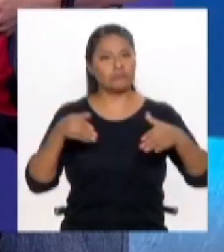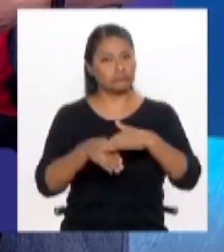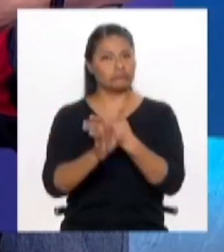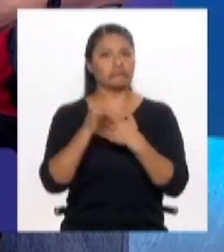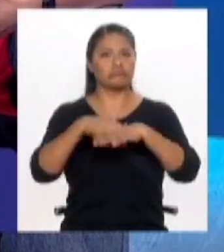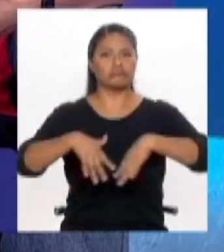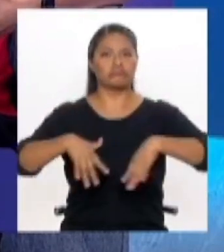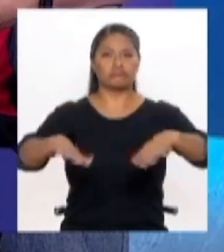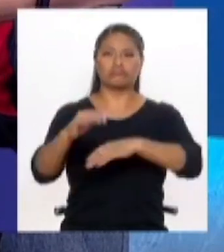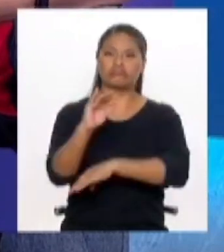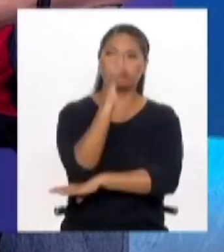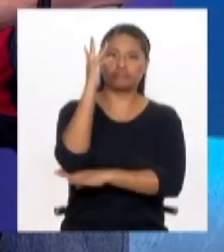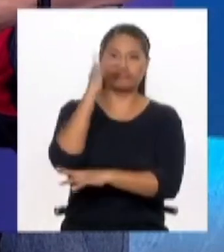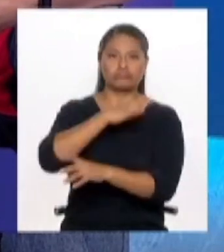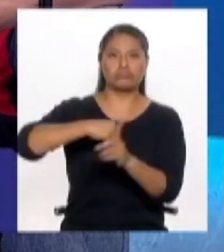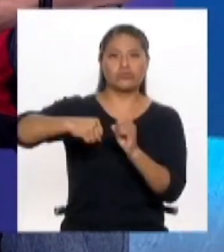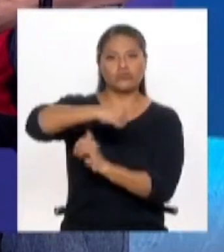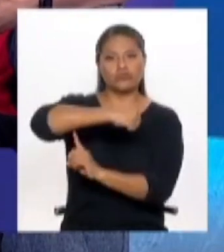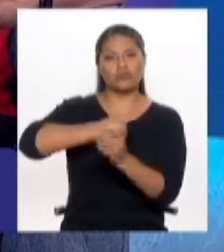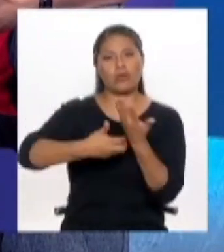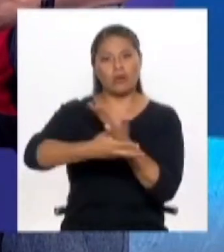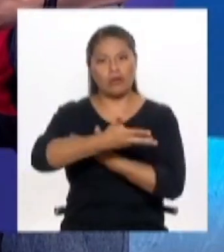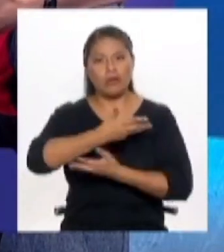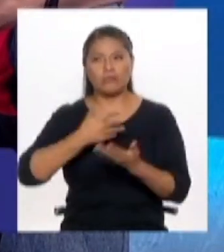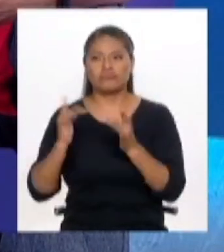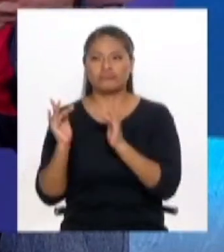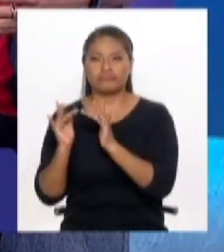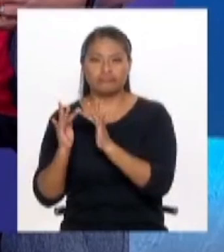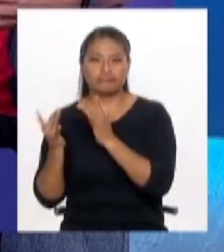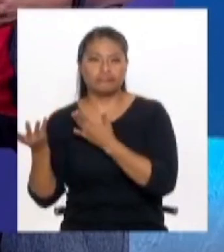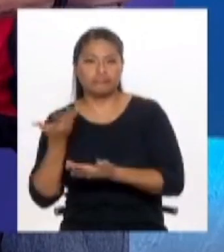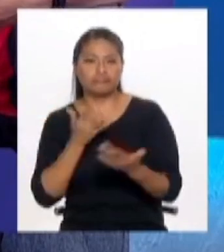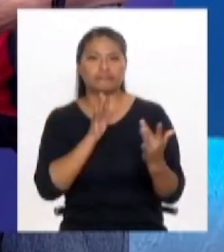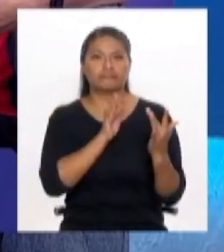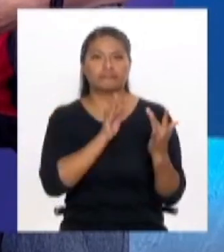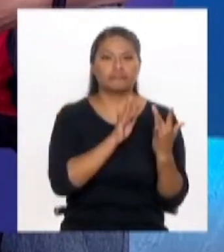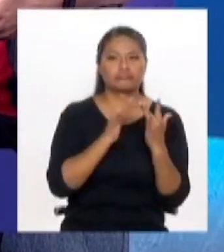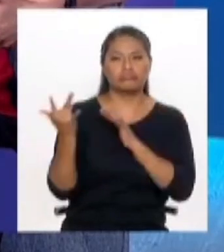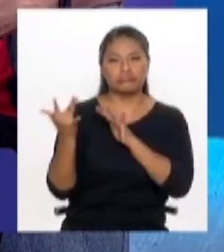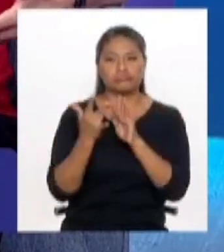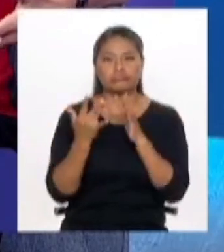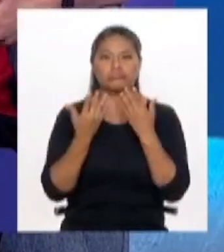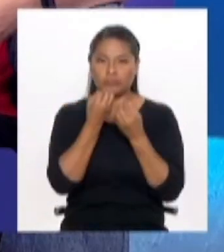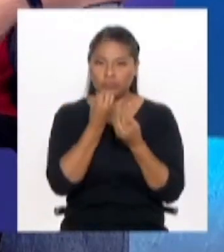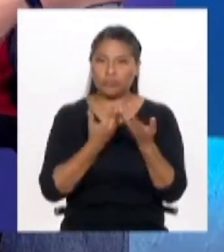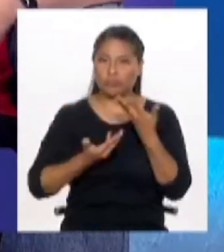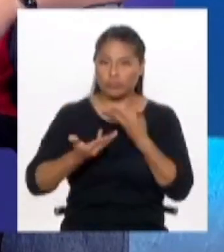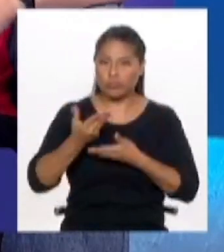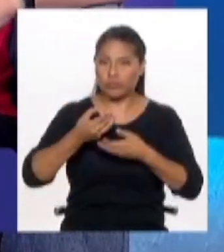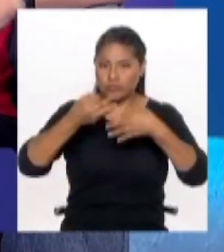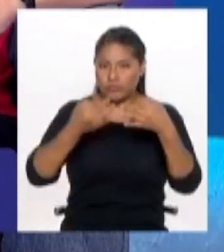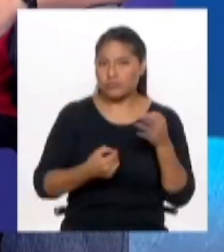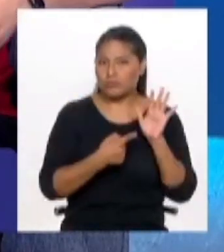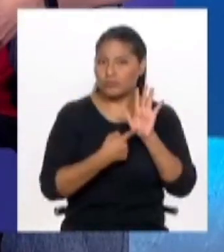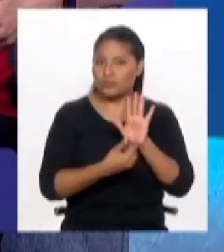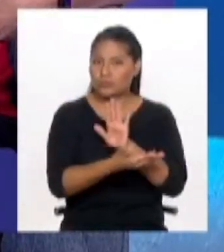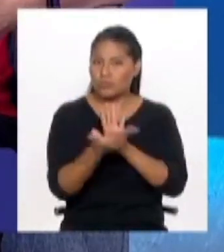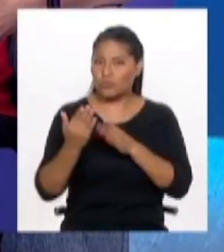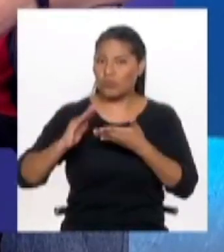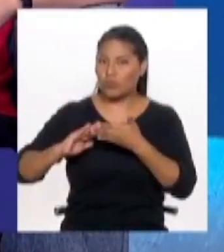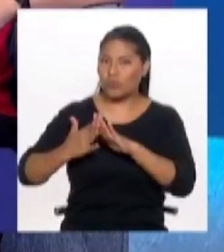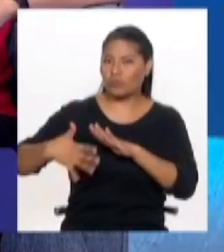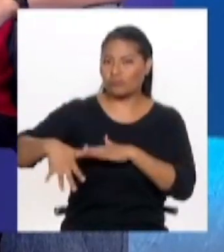se construyen interacciones sociales, donde de manera libre, sin restricción, se construye también sentido de comunidad y